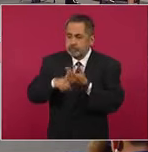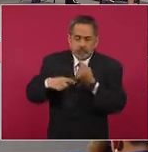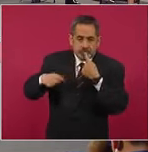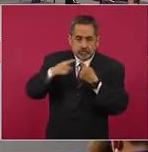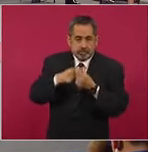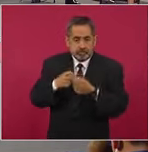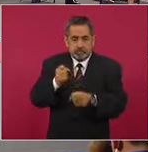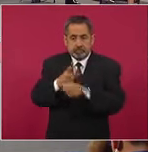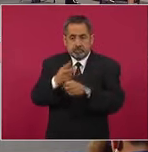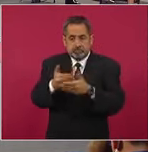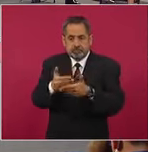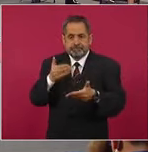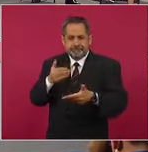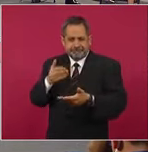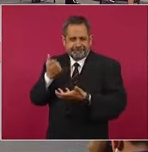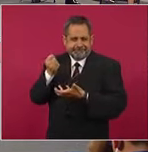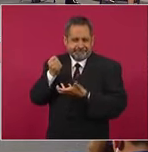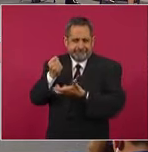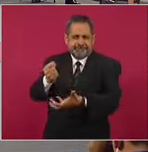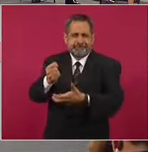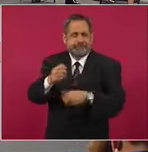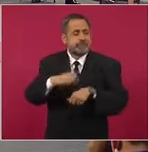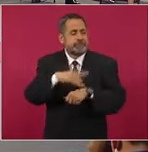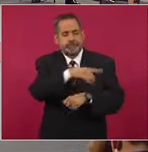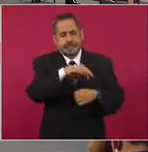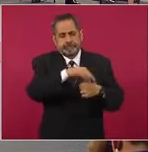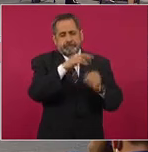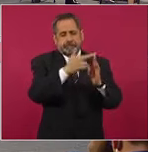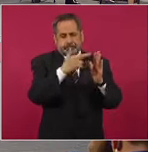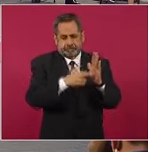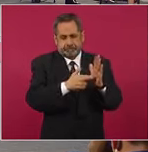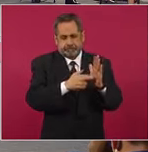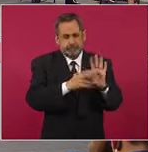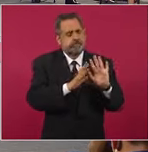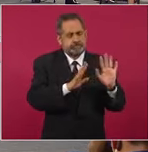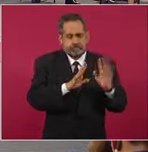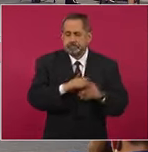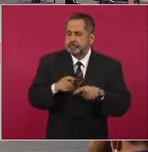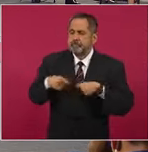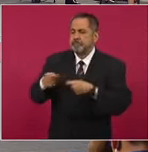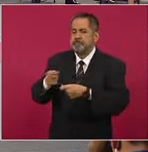porque hay veda es porque tenemos